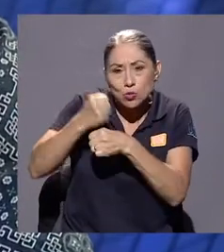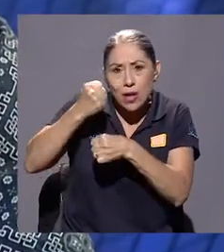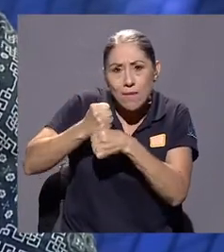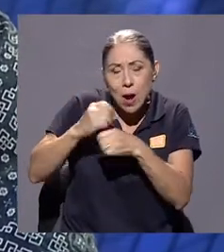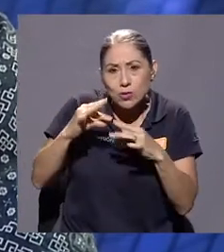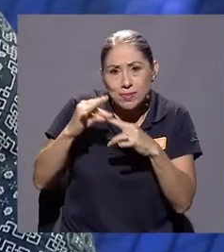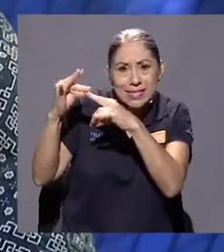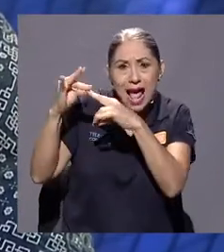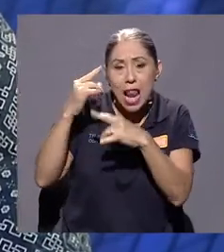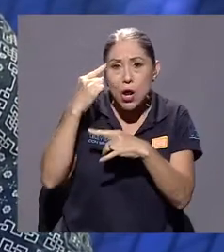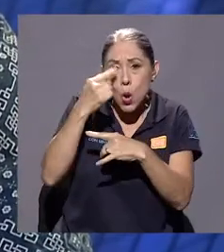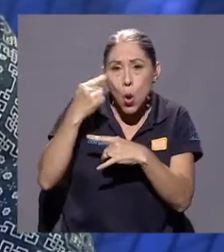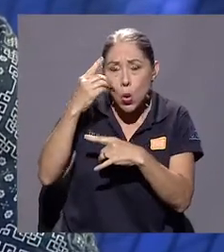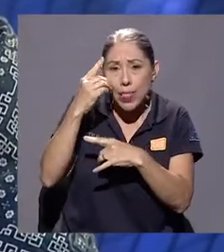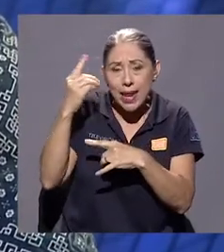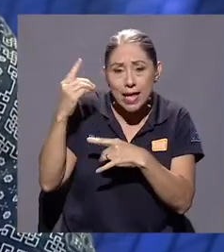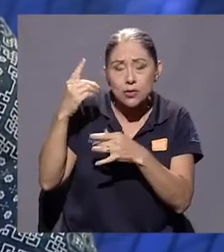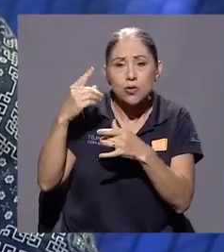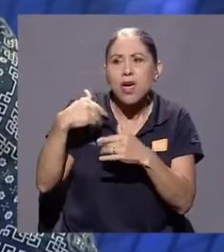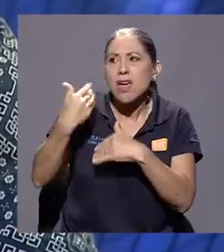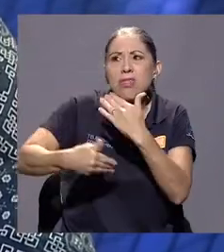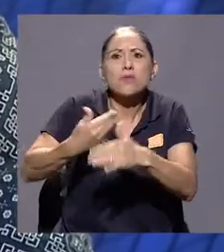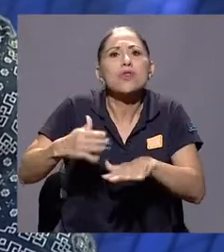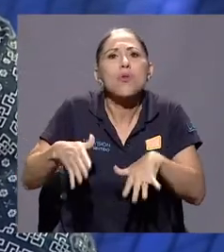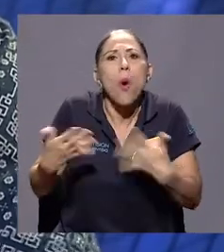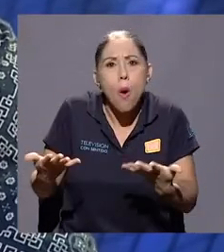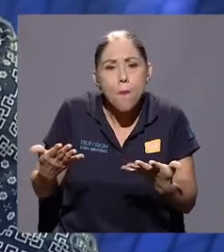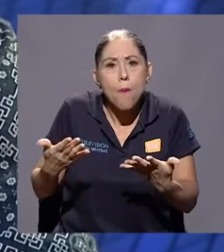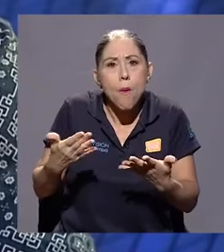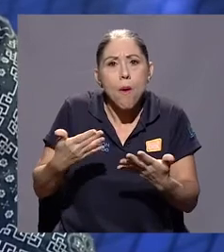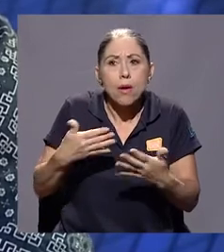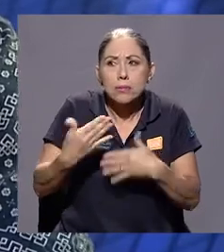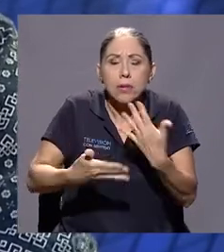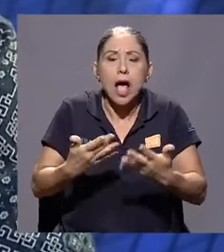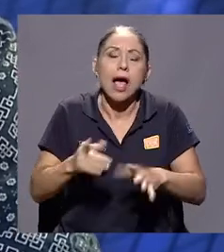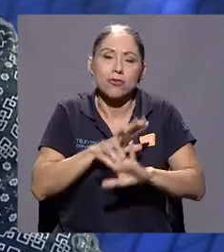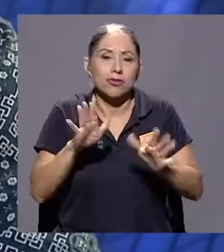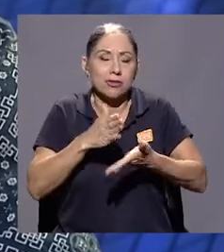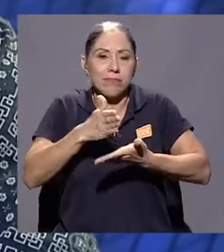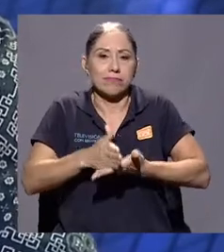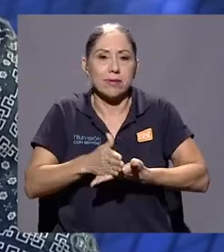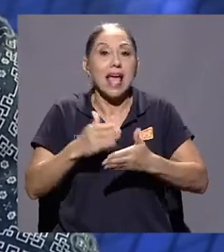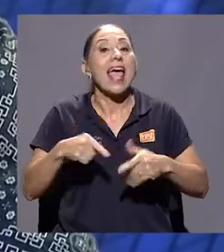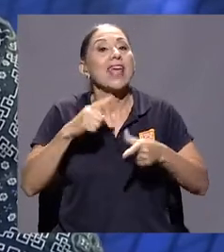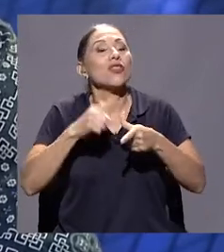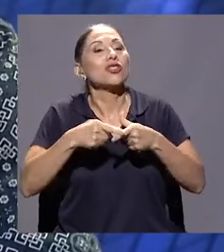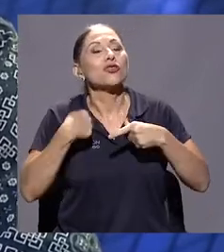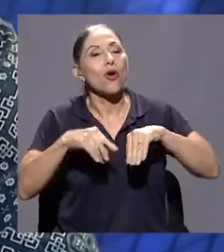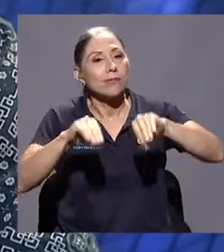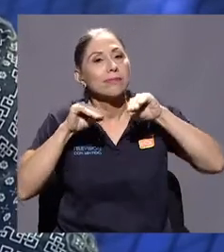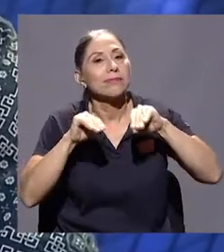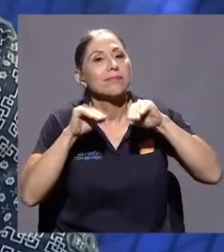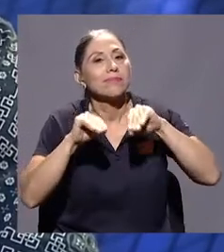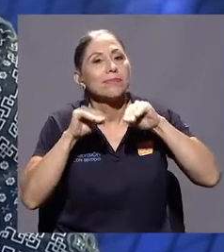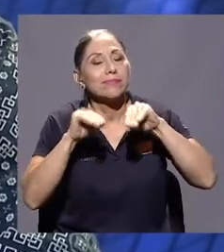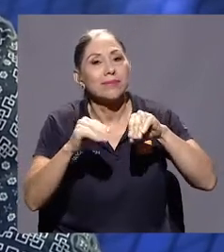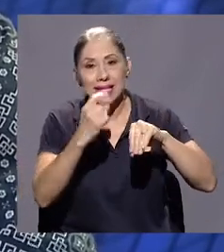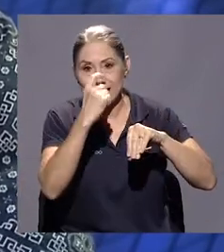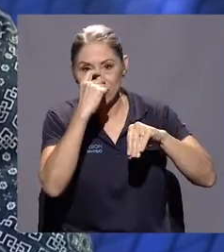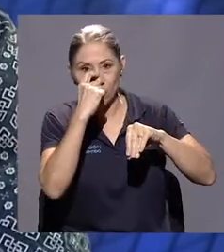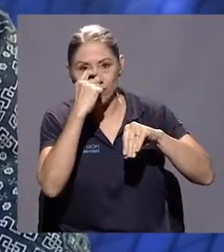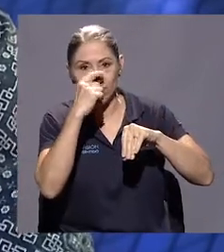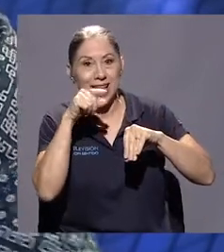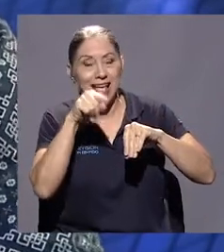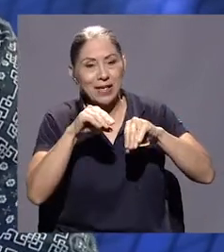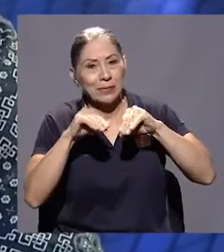Entonces, me salí y empecé a dar clases de boxeo en Fight Club de Escazú. Estaba dando clases de boxeo y pues